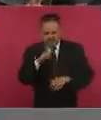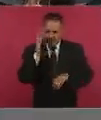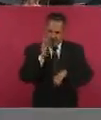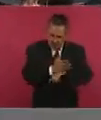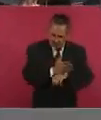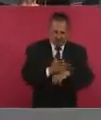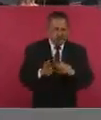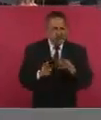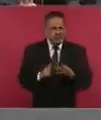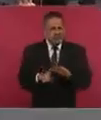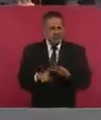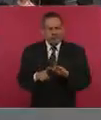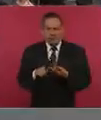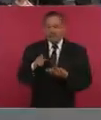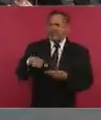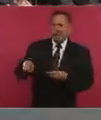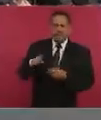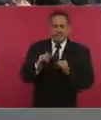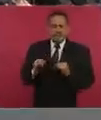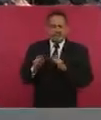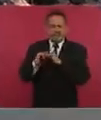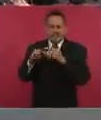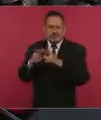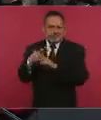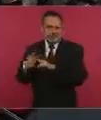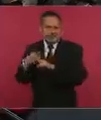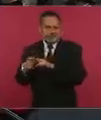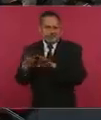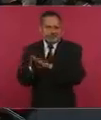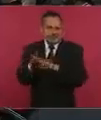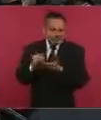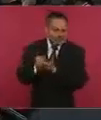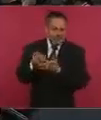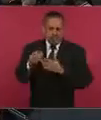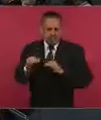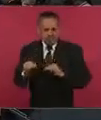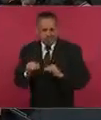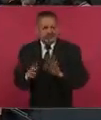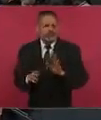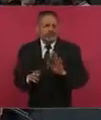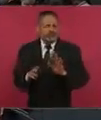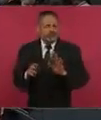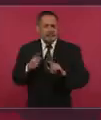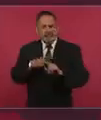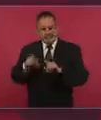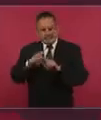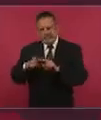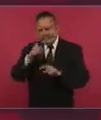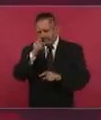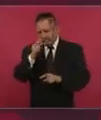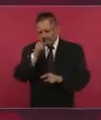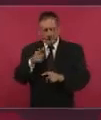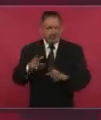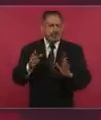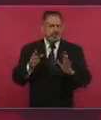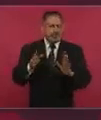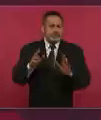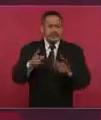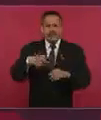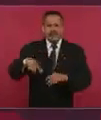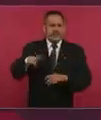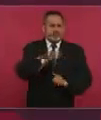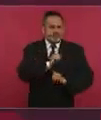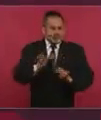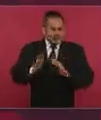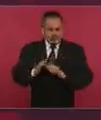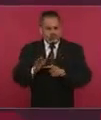las acciones de las distintas corporaciones, de policía y de las Fuerzas